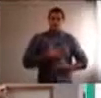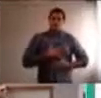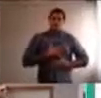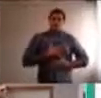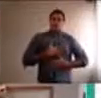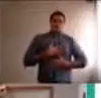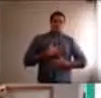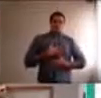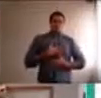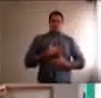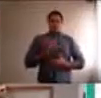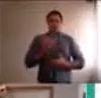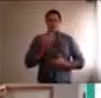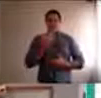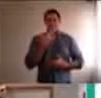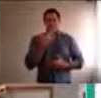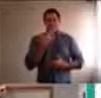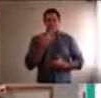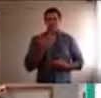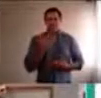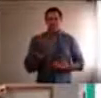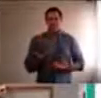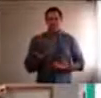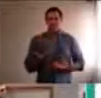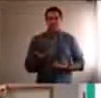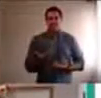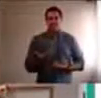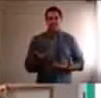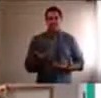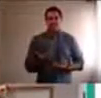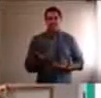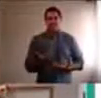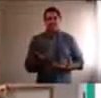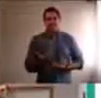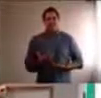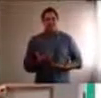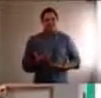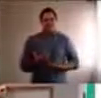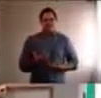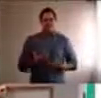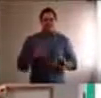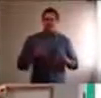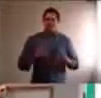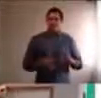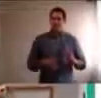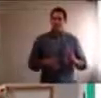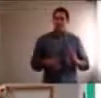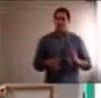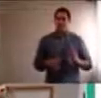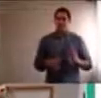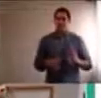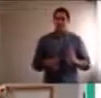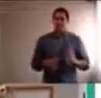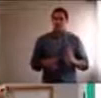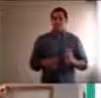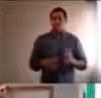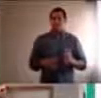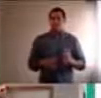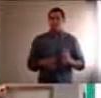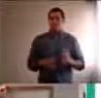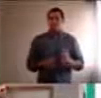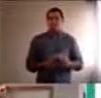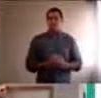empiezan también, a estar como, como en un marco, de mayor control, y de menor pico,